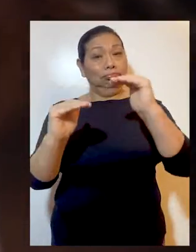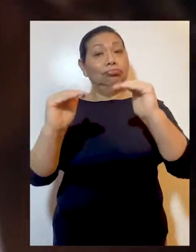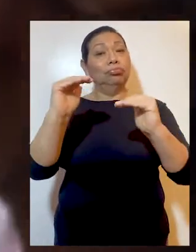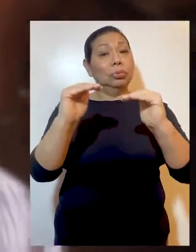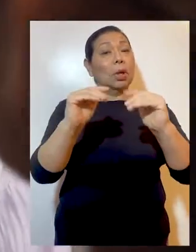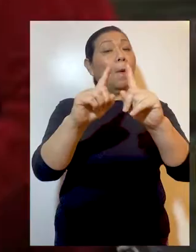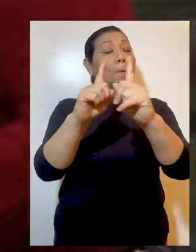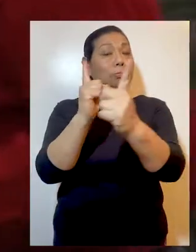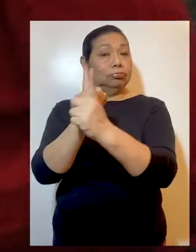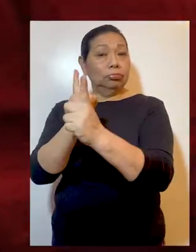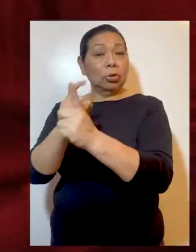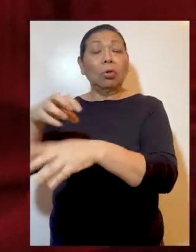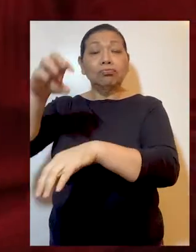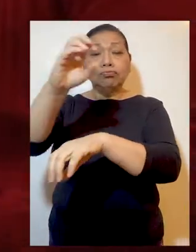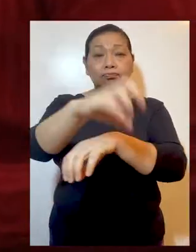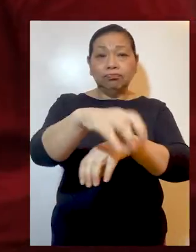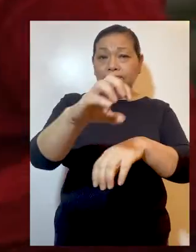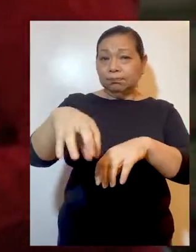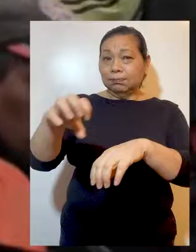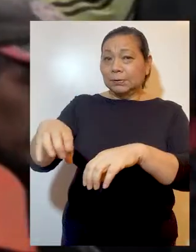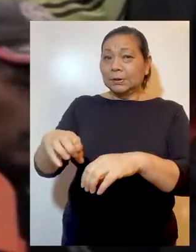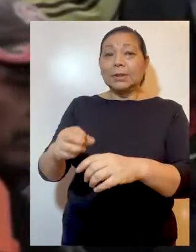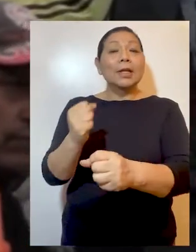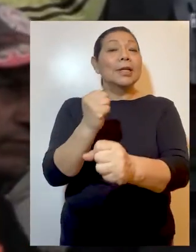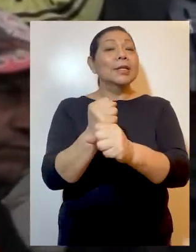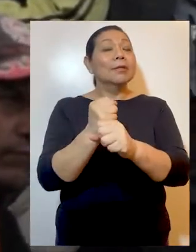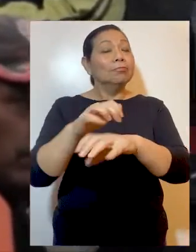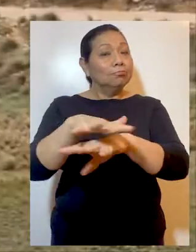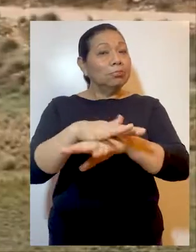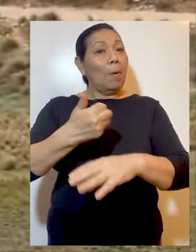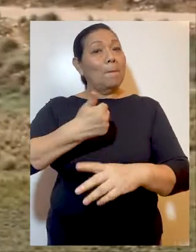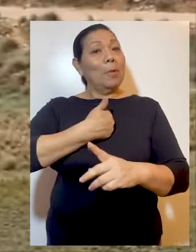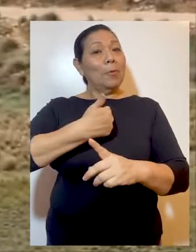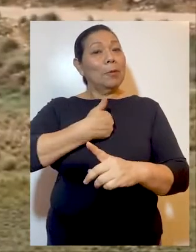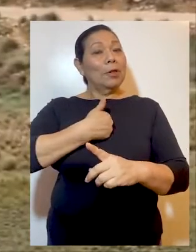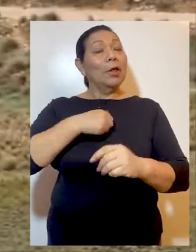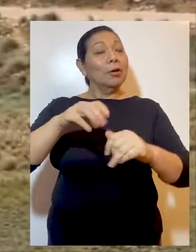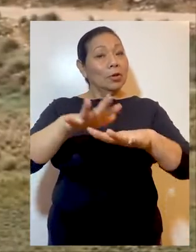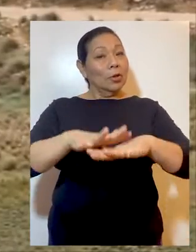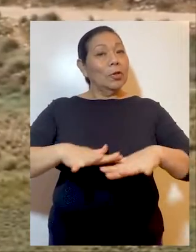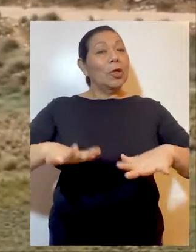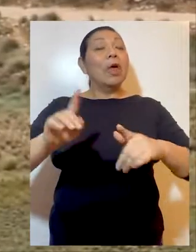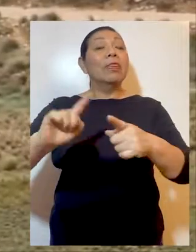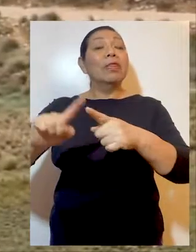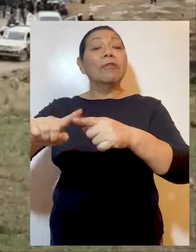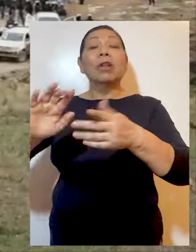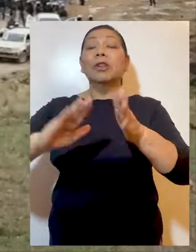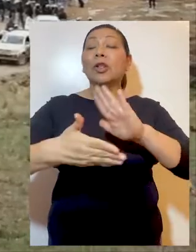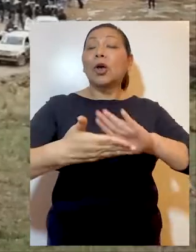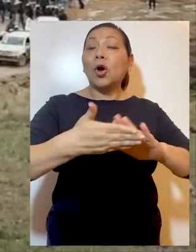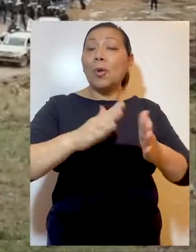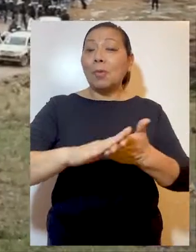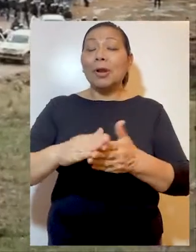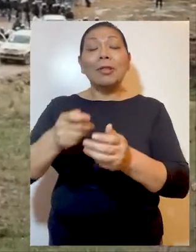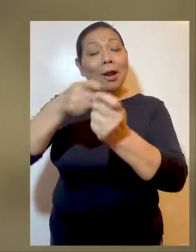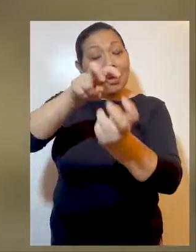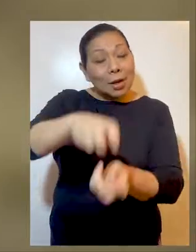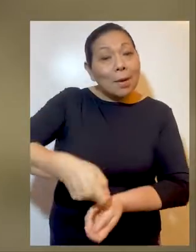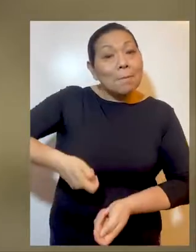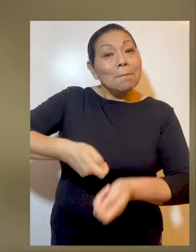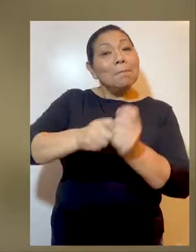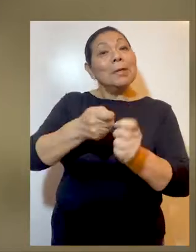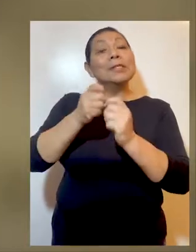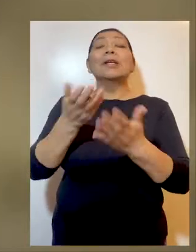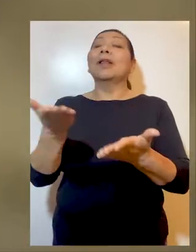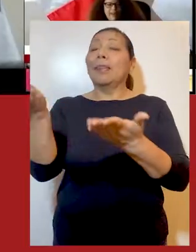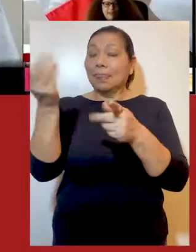ambiente equilibrado, consulta previa de los pueblos indígenas y la garantía de la propiedad sobre la tierra de las comunidades nativas y